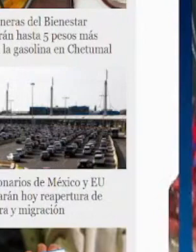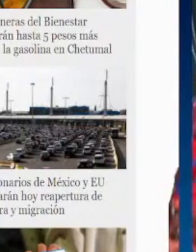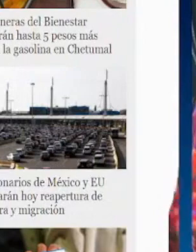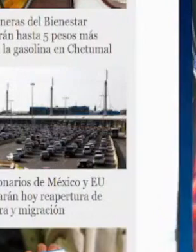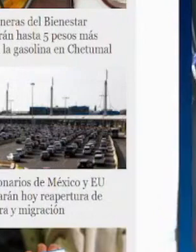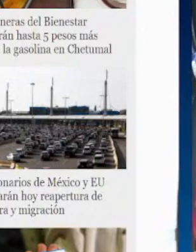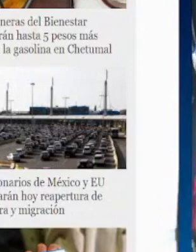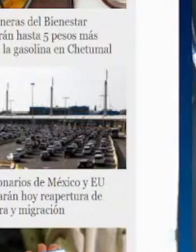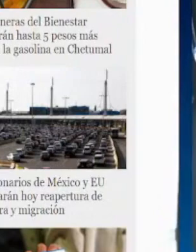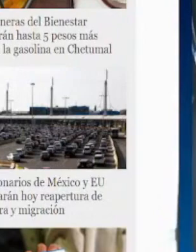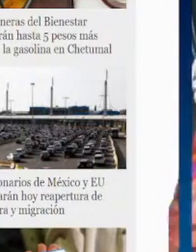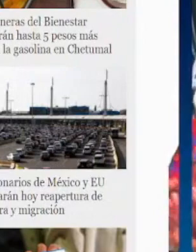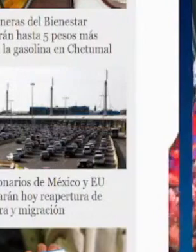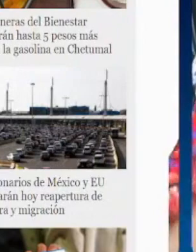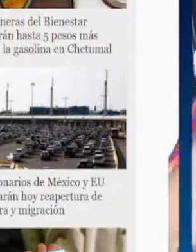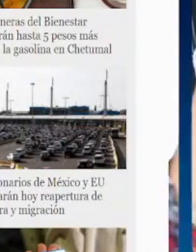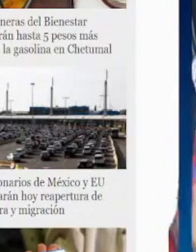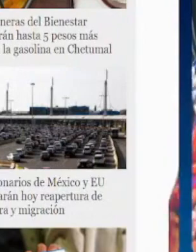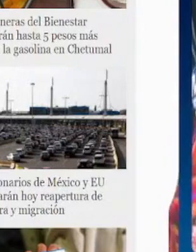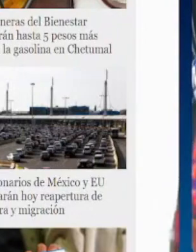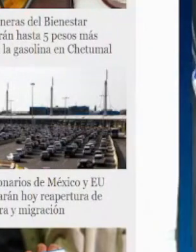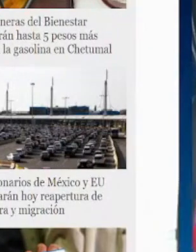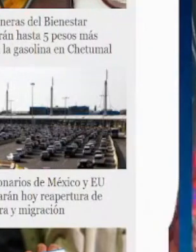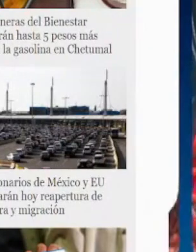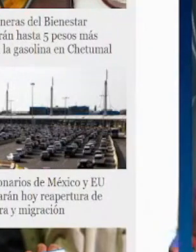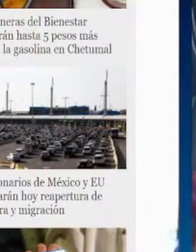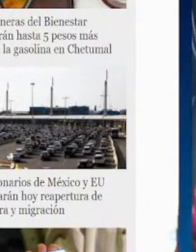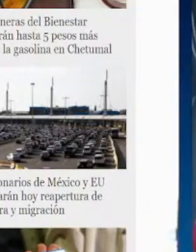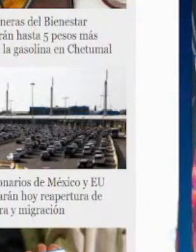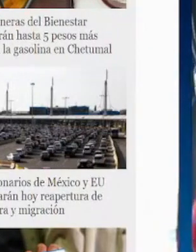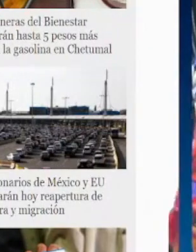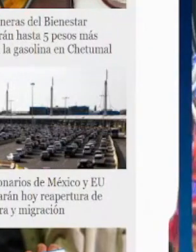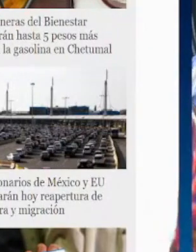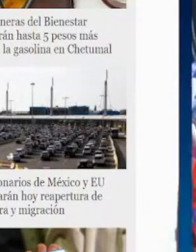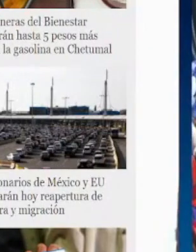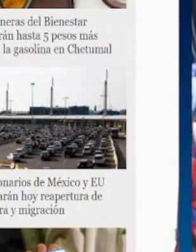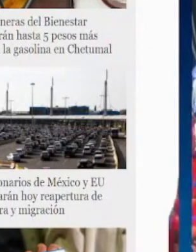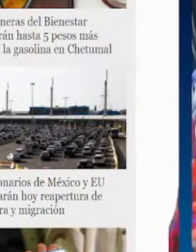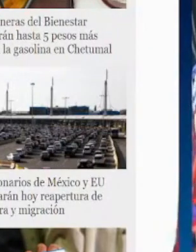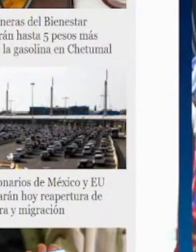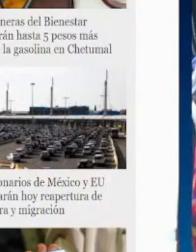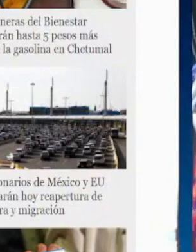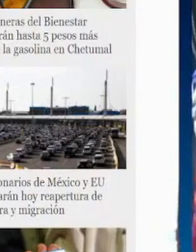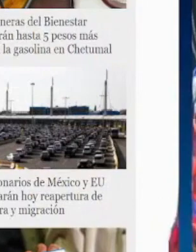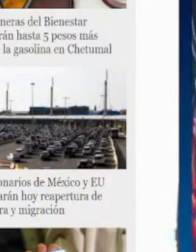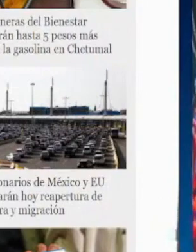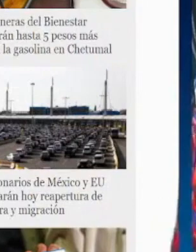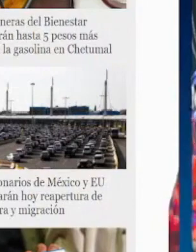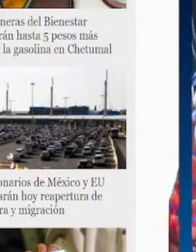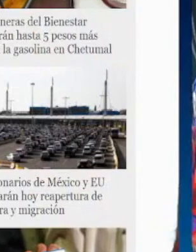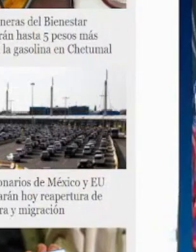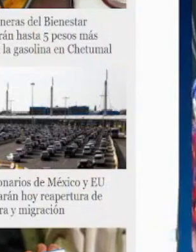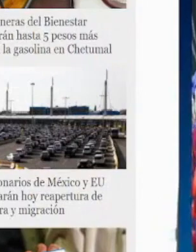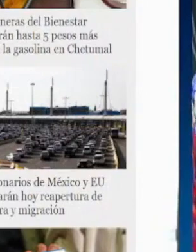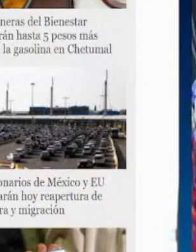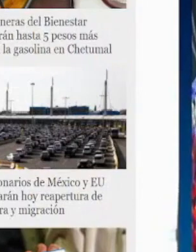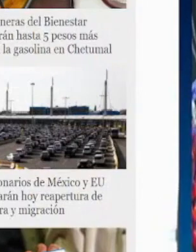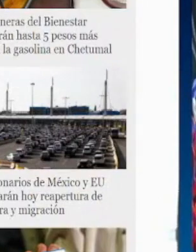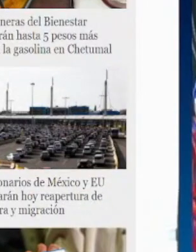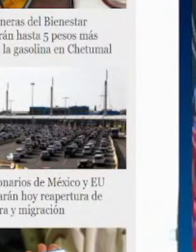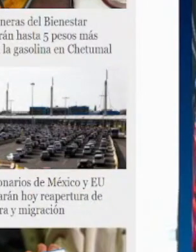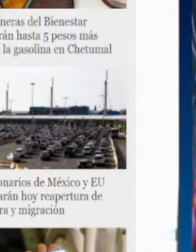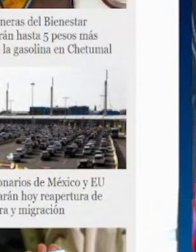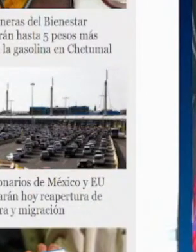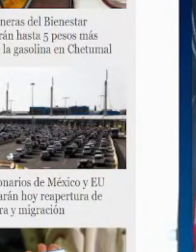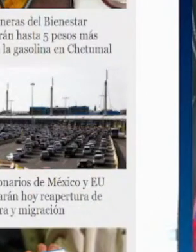definitivamente o sea ese es inalienable ese de cajón tiene que entrar quiera uno o no quiera el problema es que a veces un abogado es caro